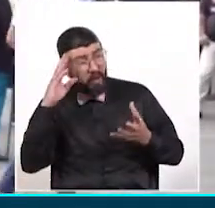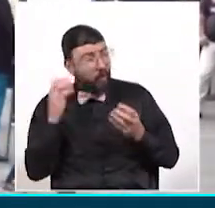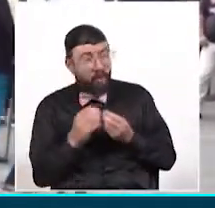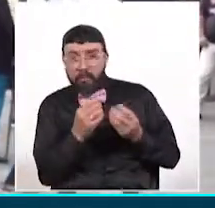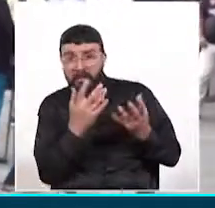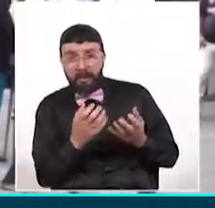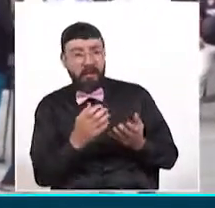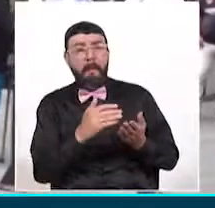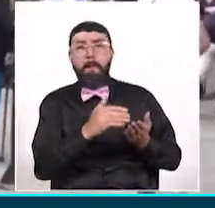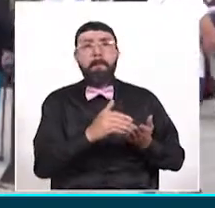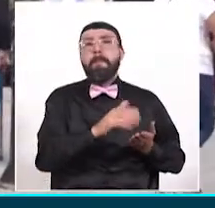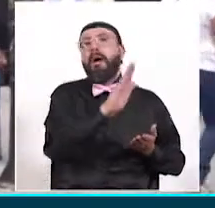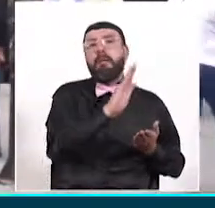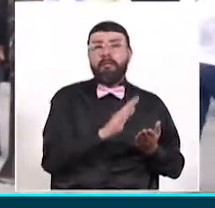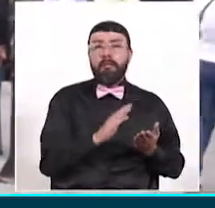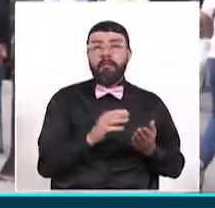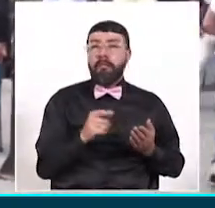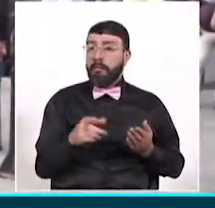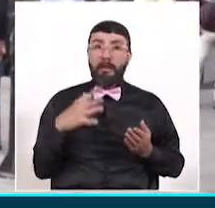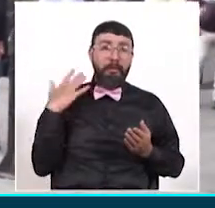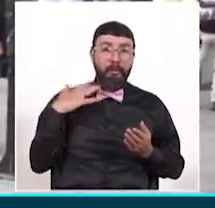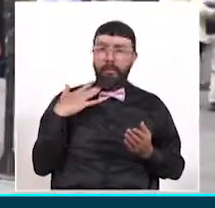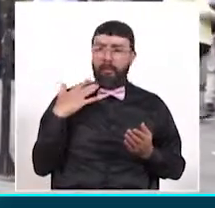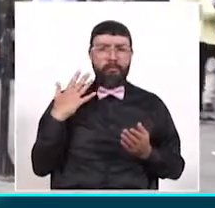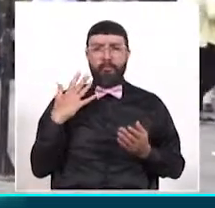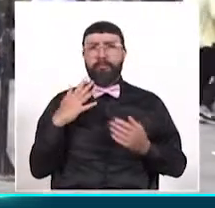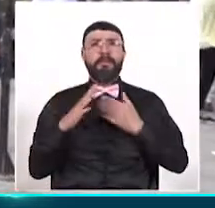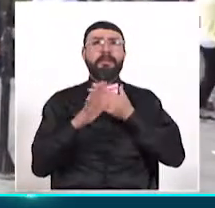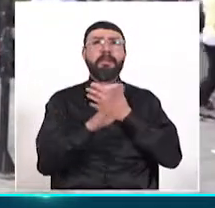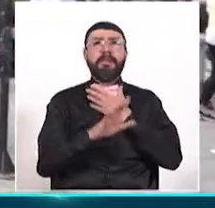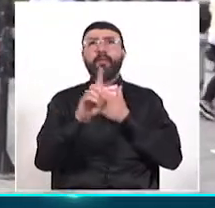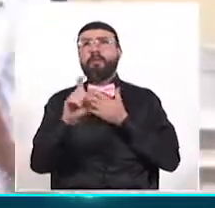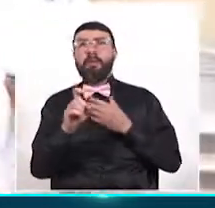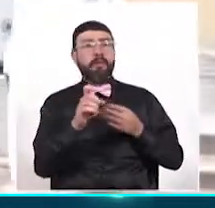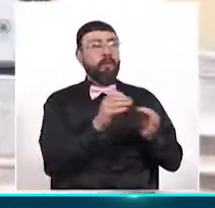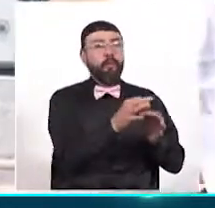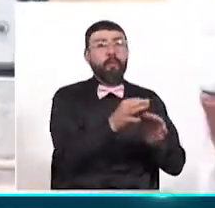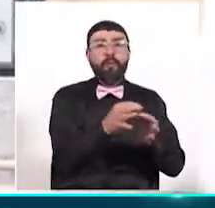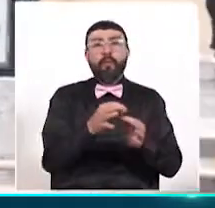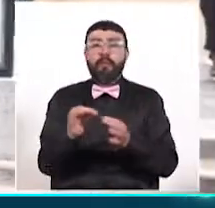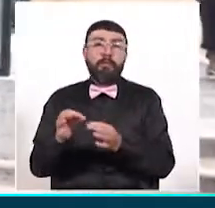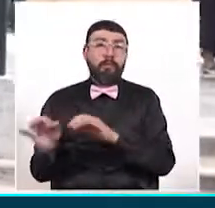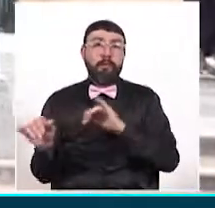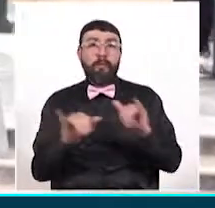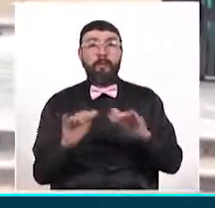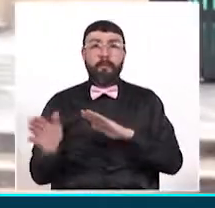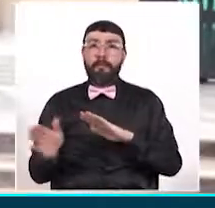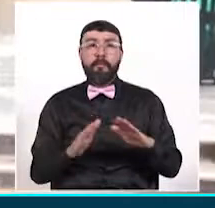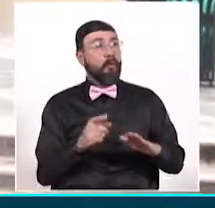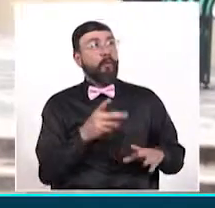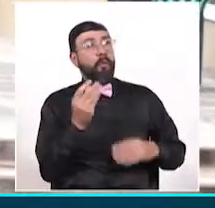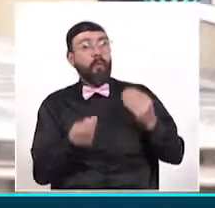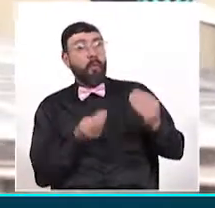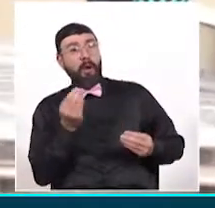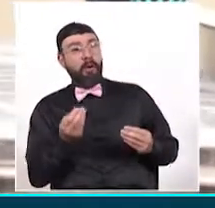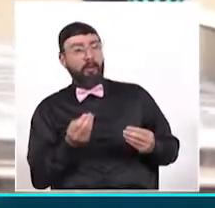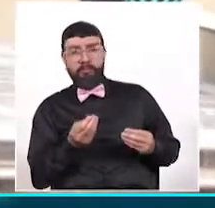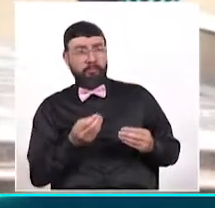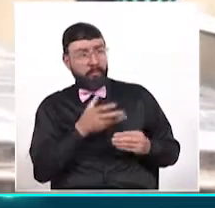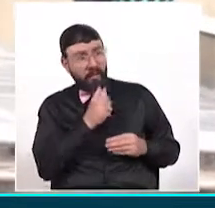de cualquier mandatario. Es que no solo en Armenia, es en 56 poblaciones. No ha hecho nada que hacerlo. Claro.